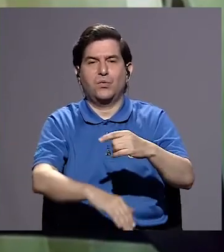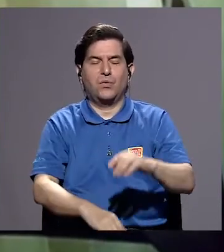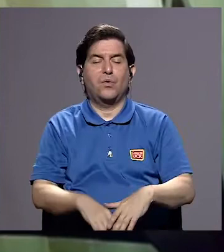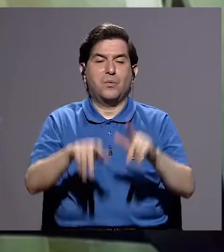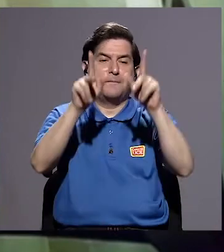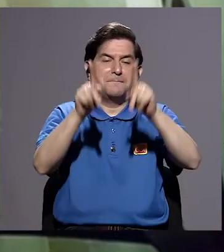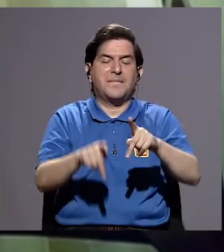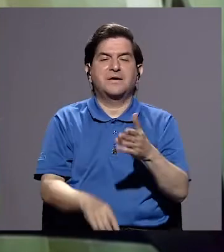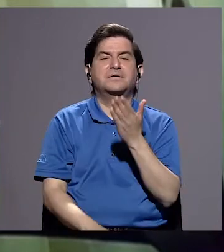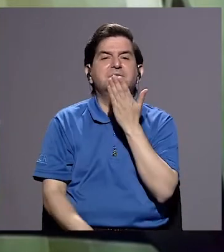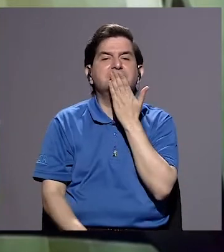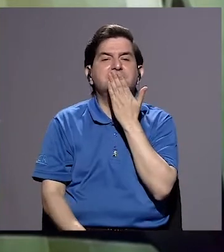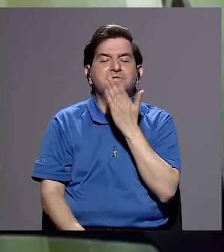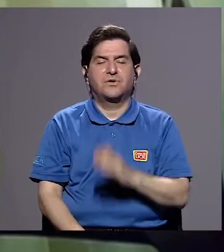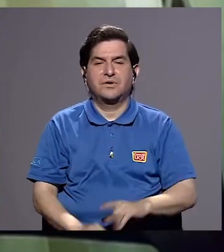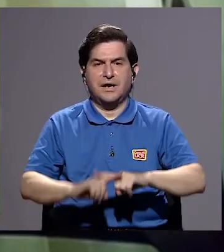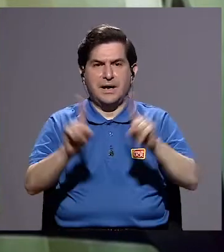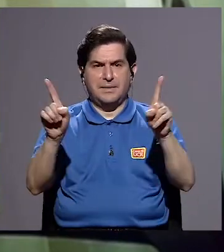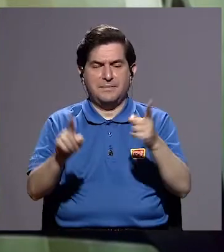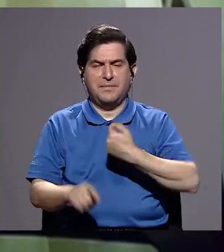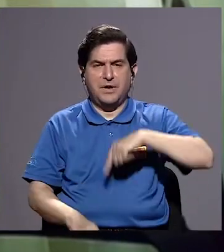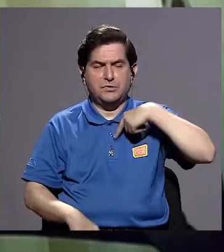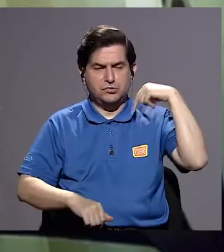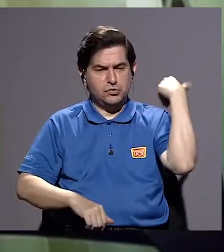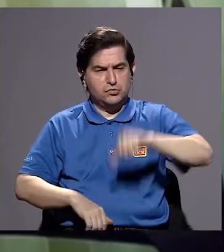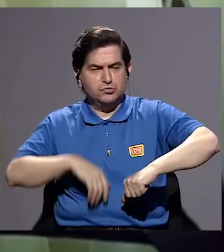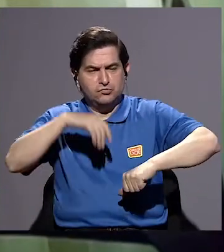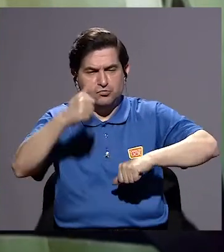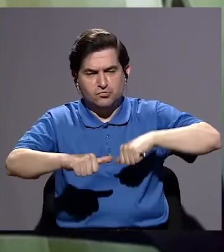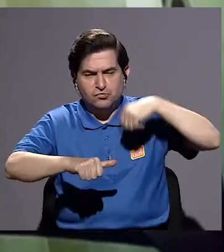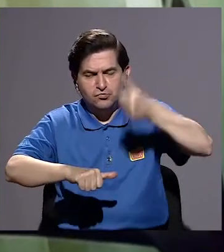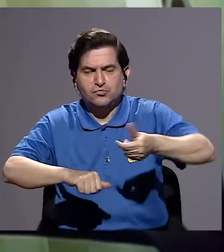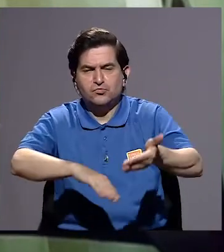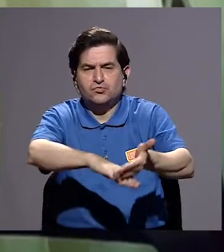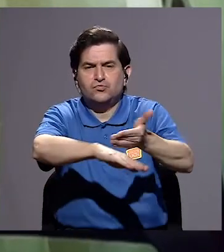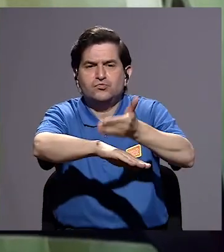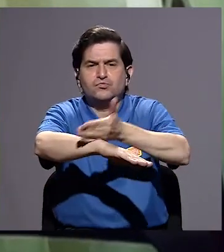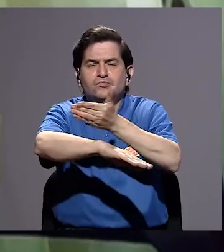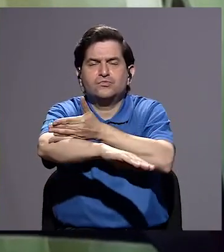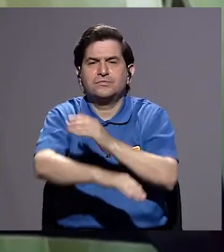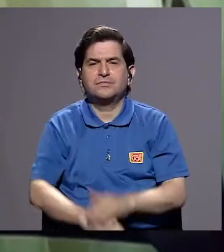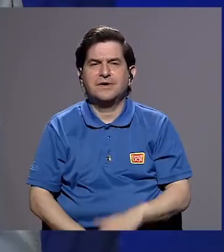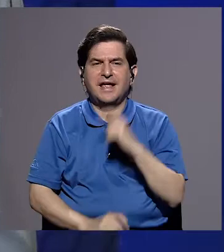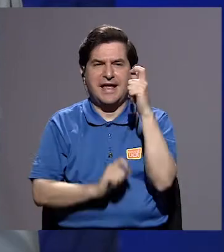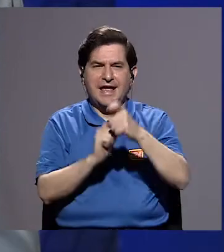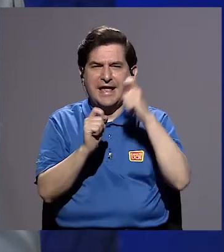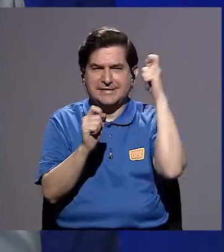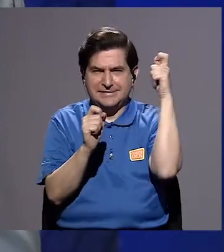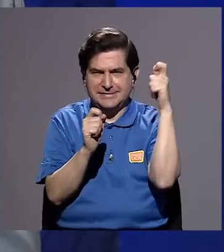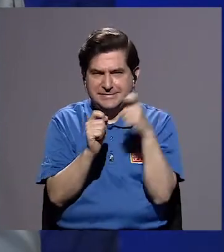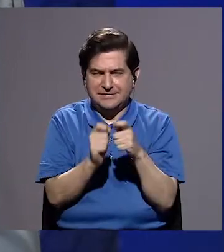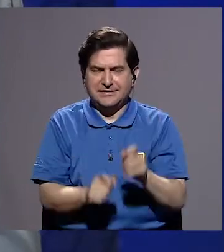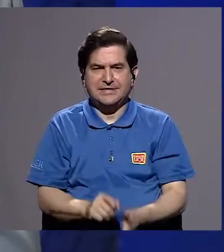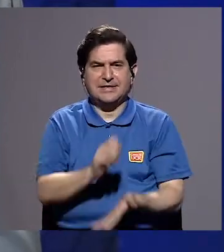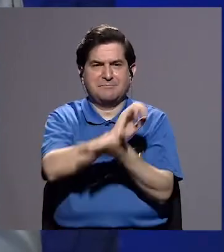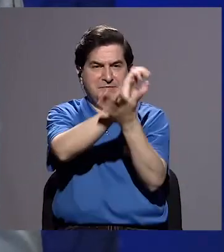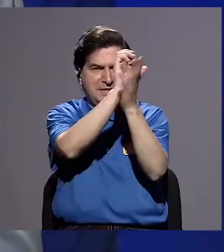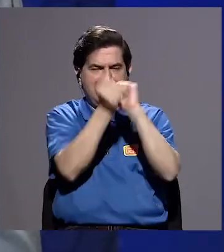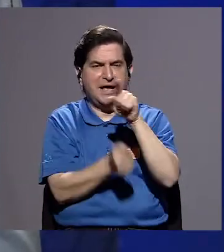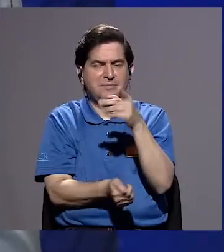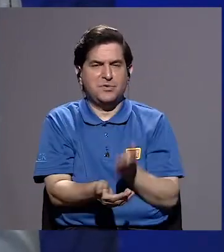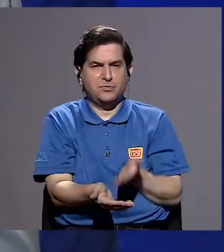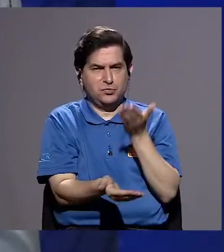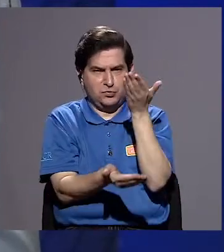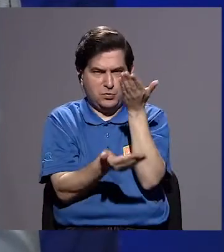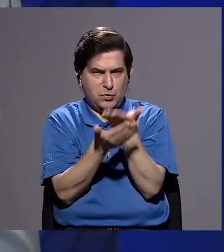ser indígenas. Pero tenemos que seguir luchando y seguir adelante. Específicamente, ¿qué cambios